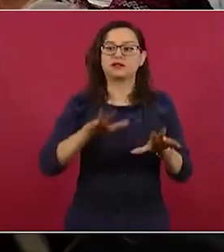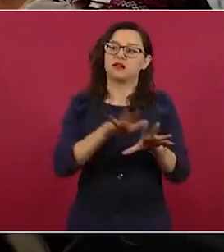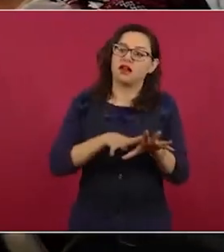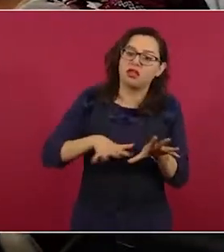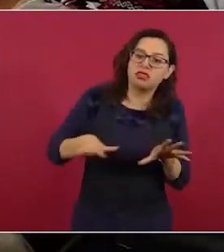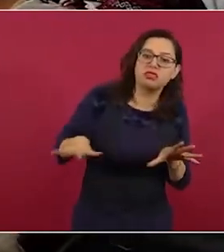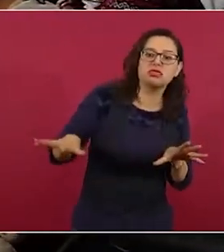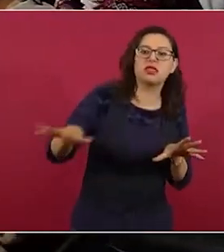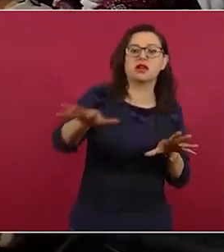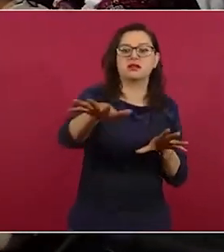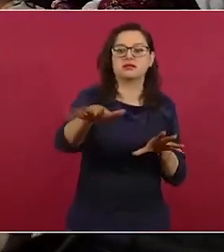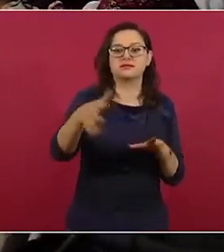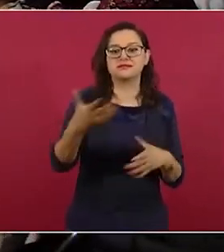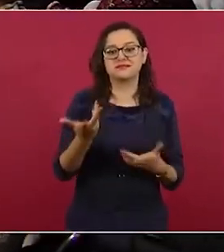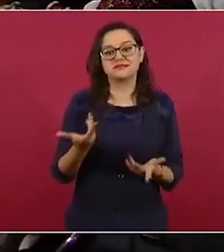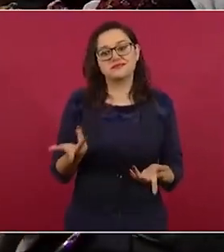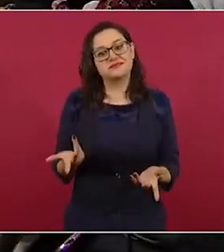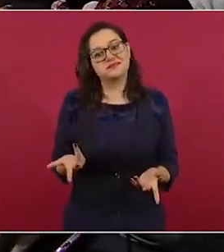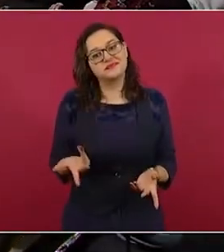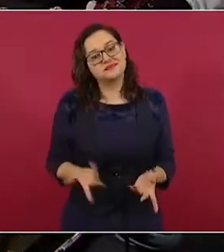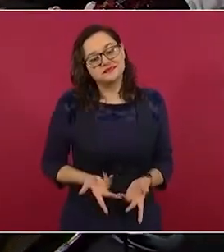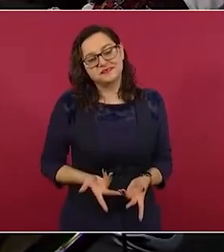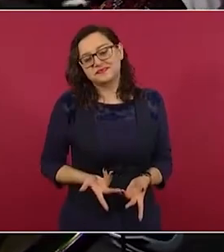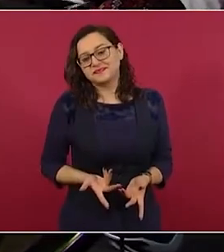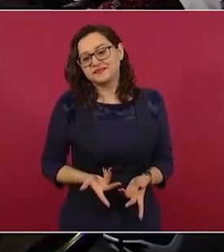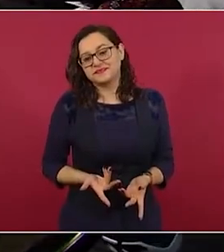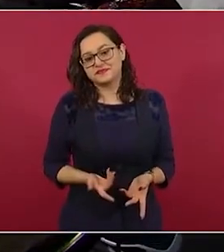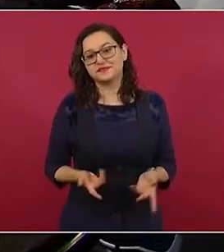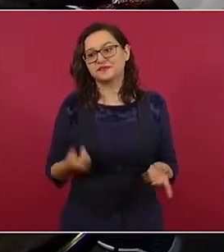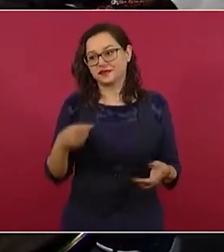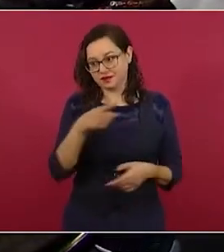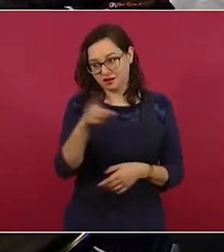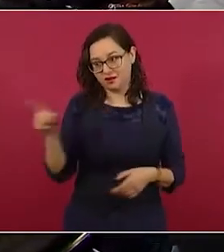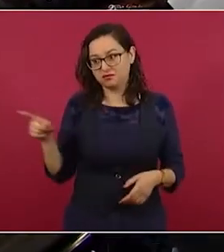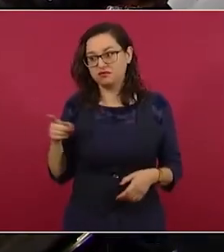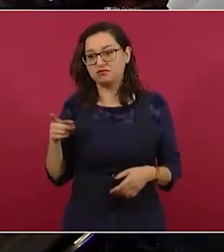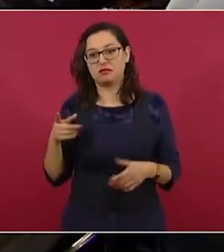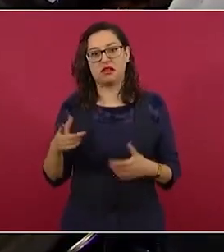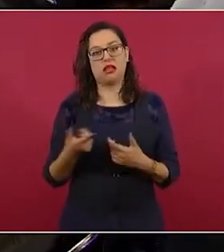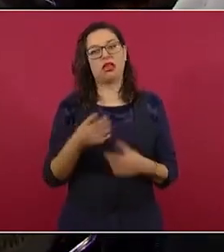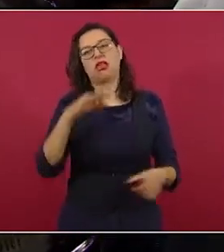que tener mucho cuidado a la hora de votar.